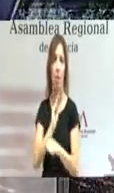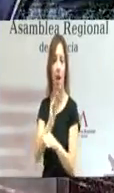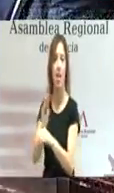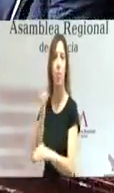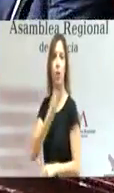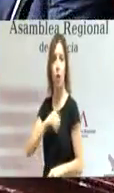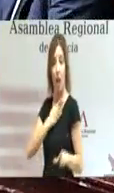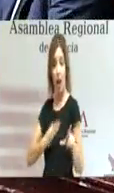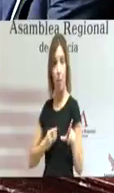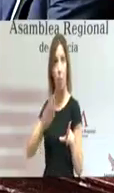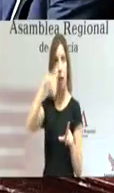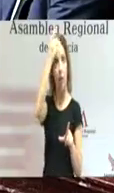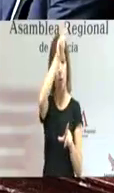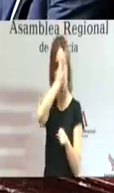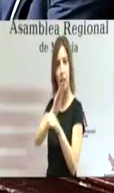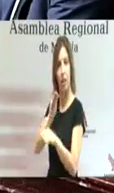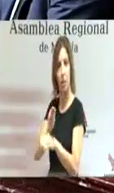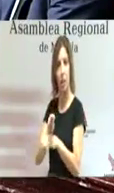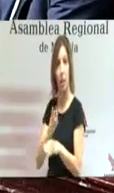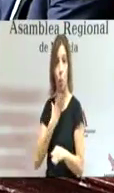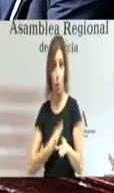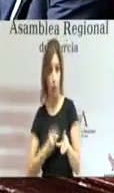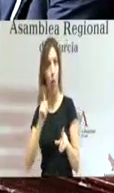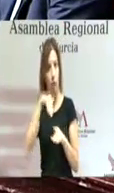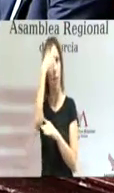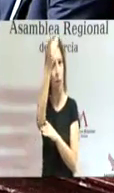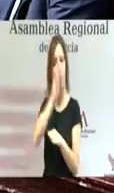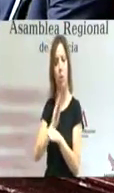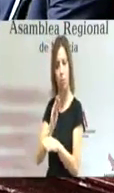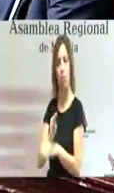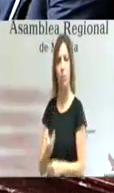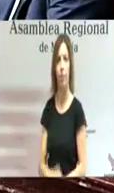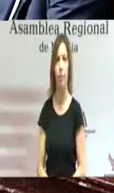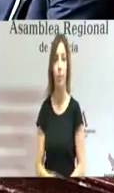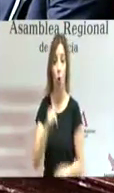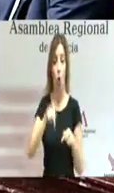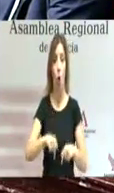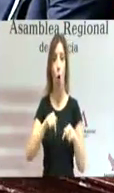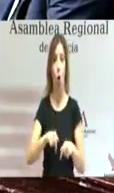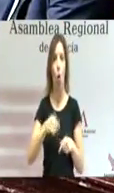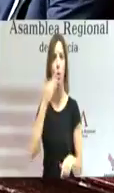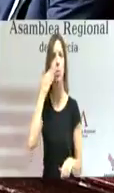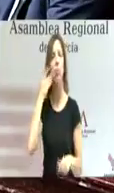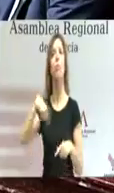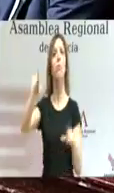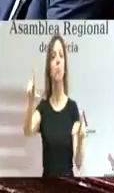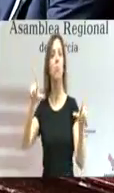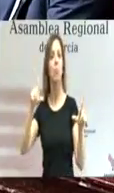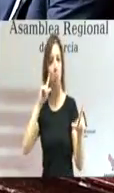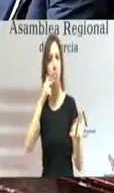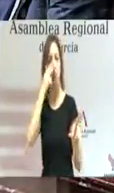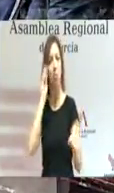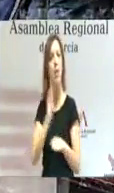en nuestra comunidad autónoma por parte de empresarios murcianos, pero también foráneos. Hoy somos más atractivos para la inversión exterior.